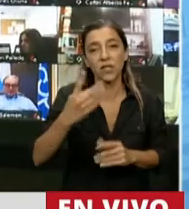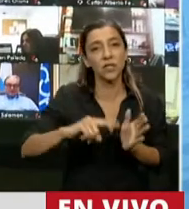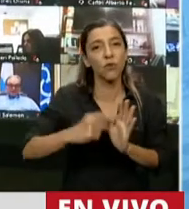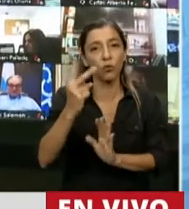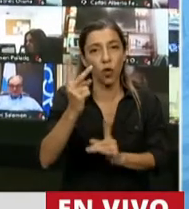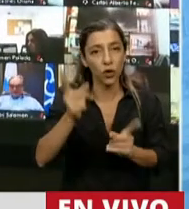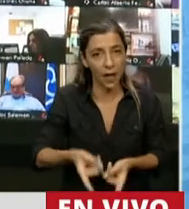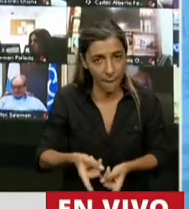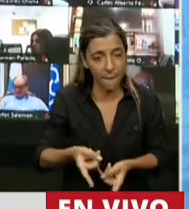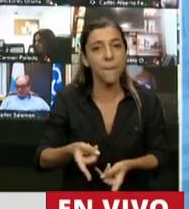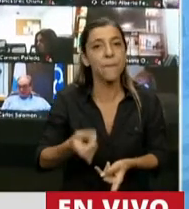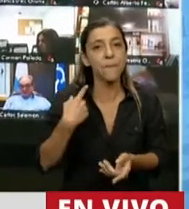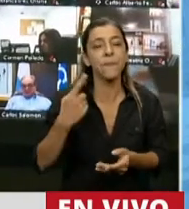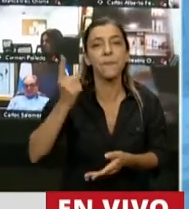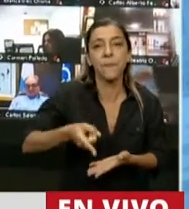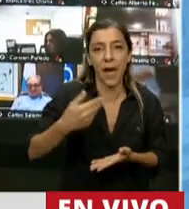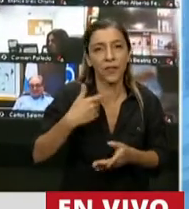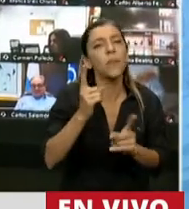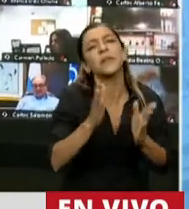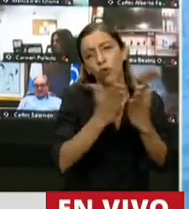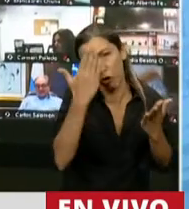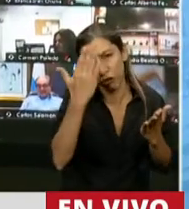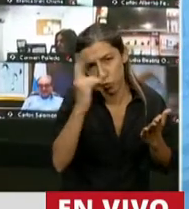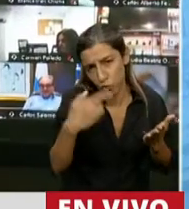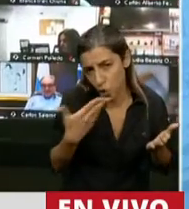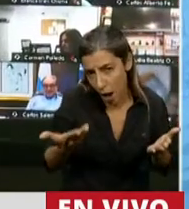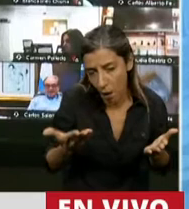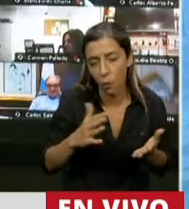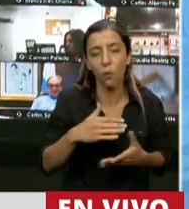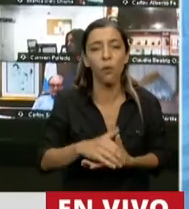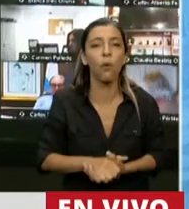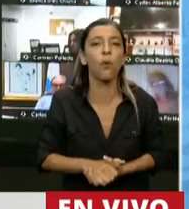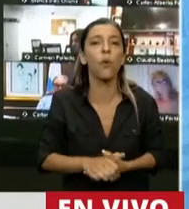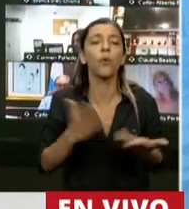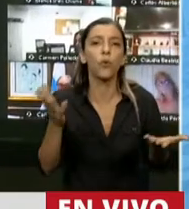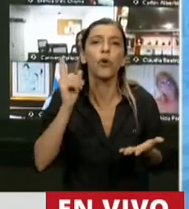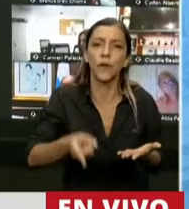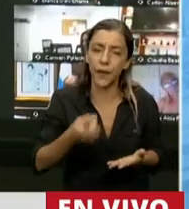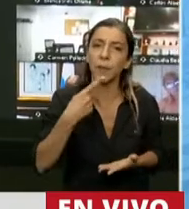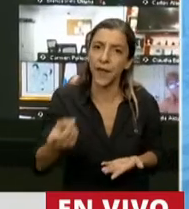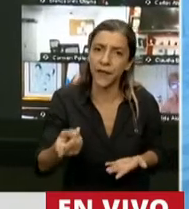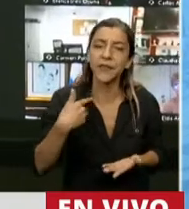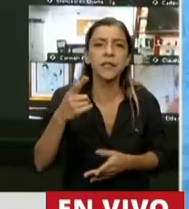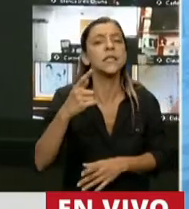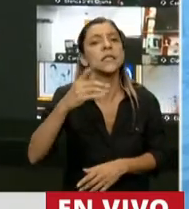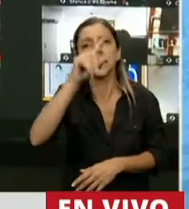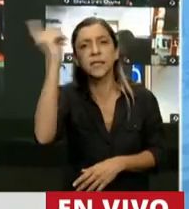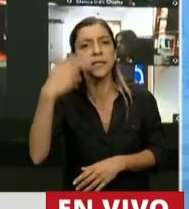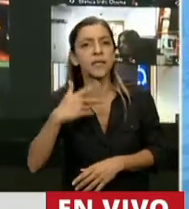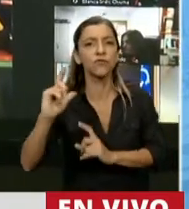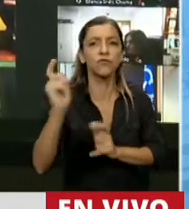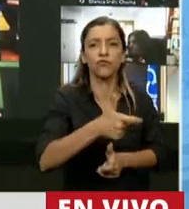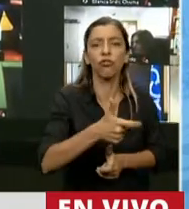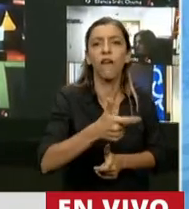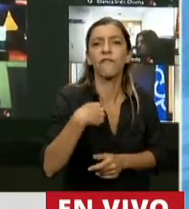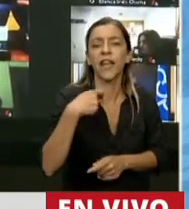también ordena, de la Constitución estoy hablando, también ordena que cuando la Nación le transfiere un servicio a una